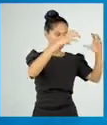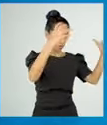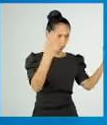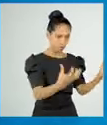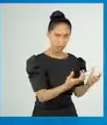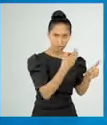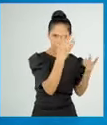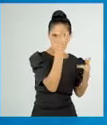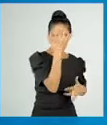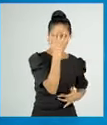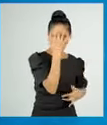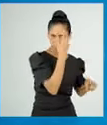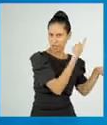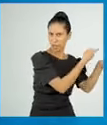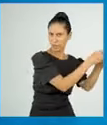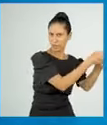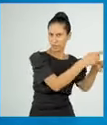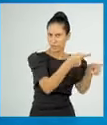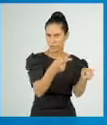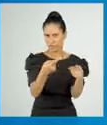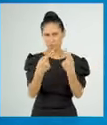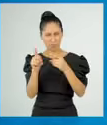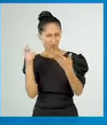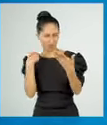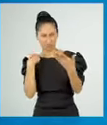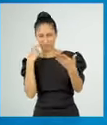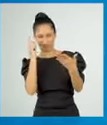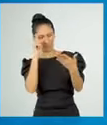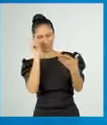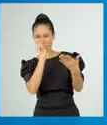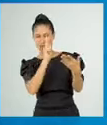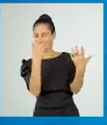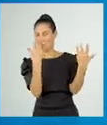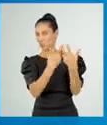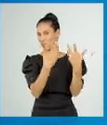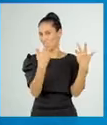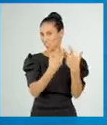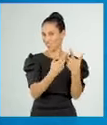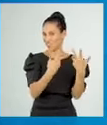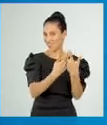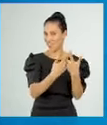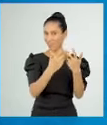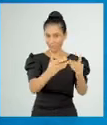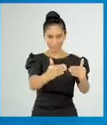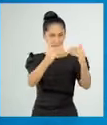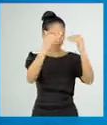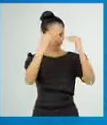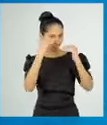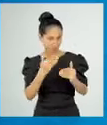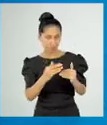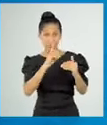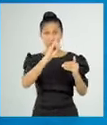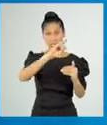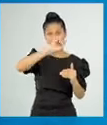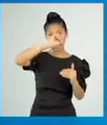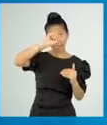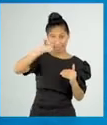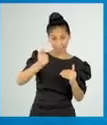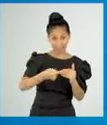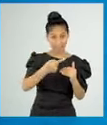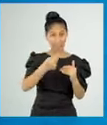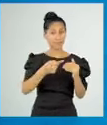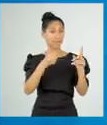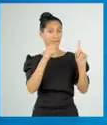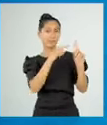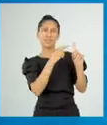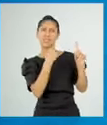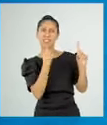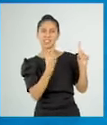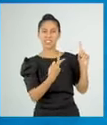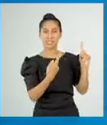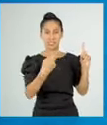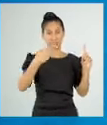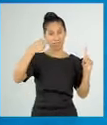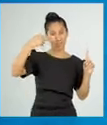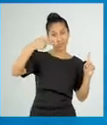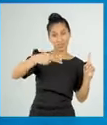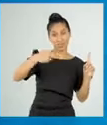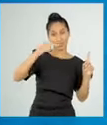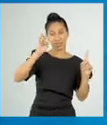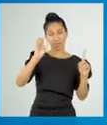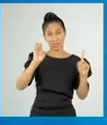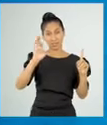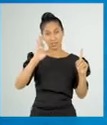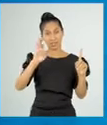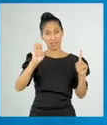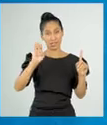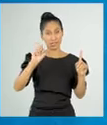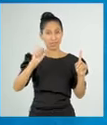cofre para evitar que salgan las enfermedades. Y finalmente dice que Efesto recibió la orden de Zeus con agrado. Pues